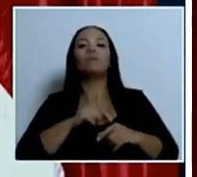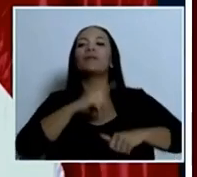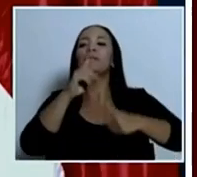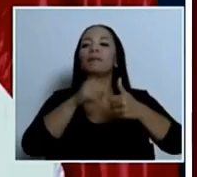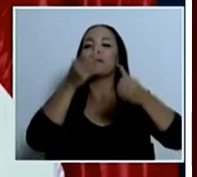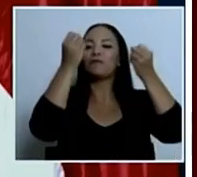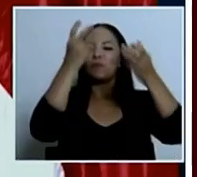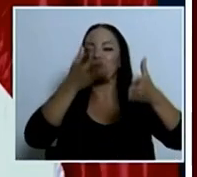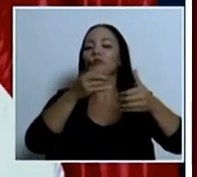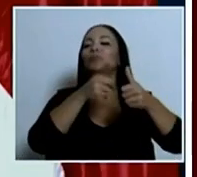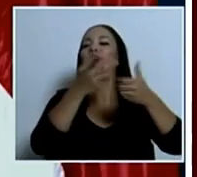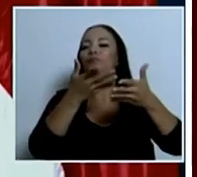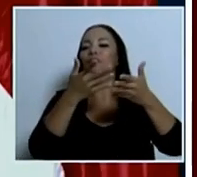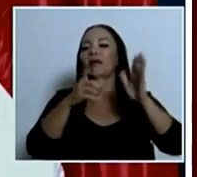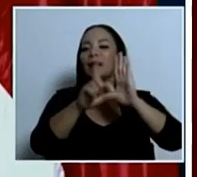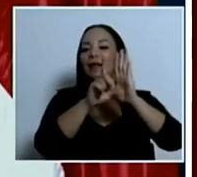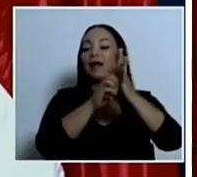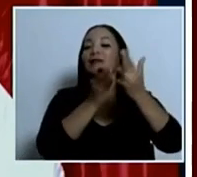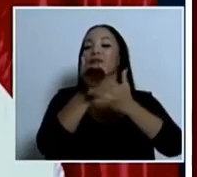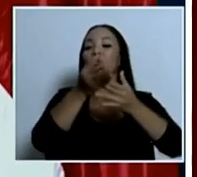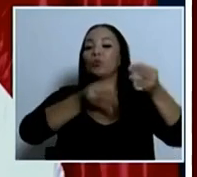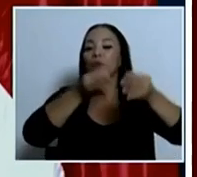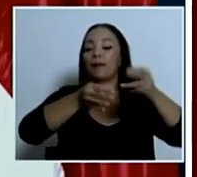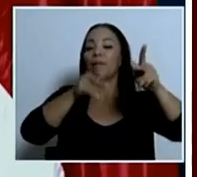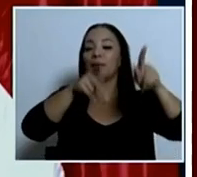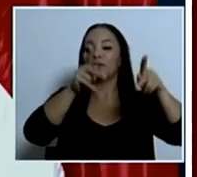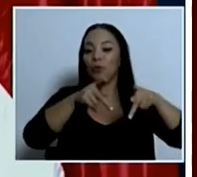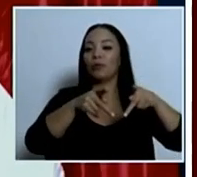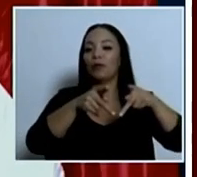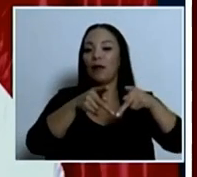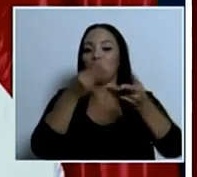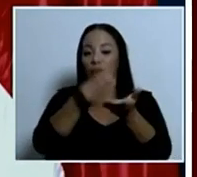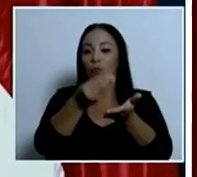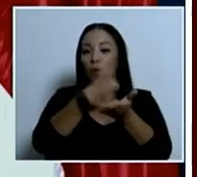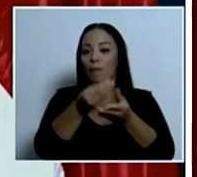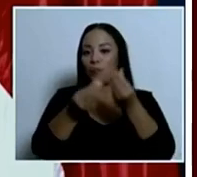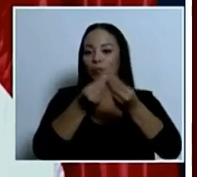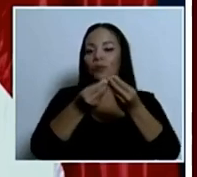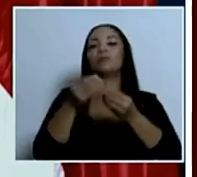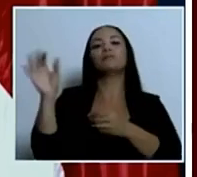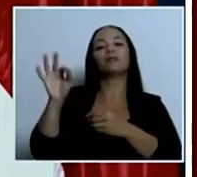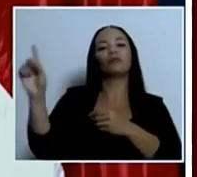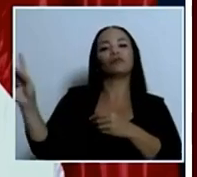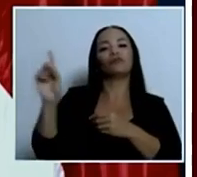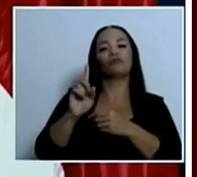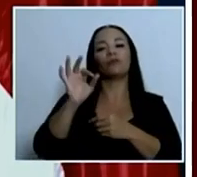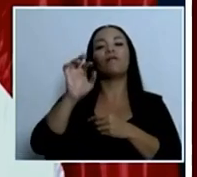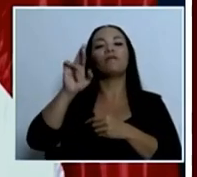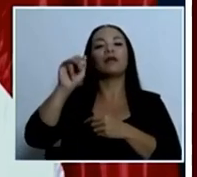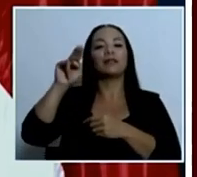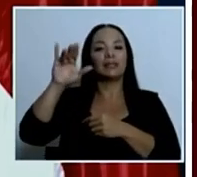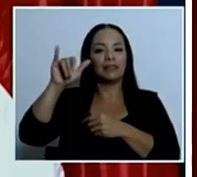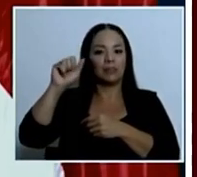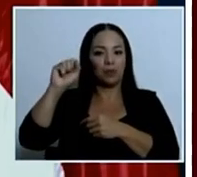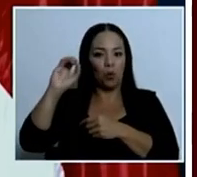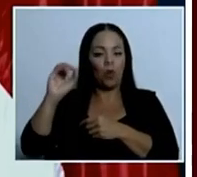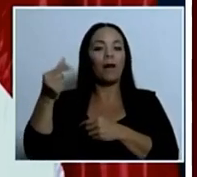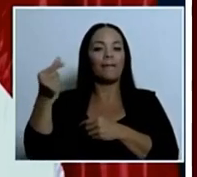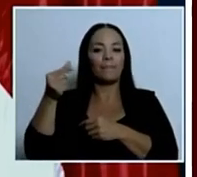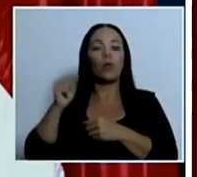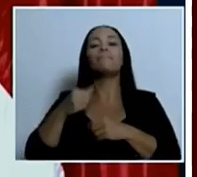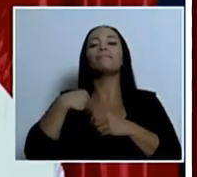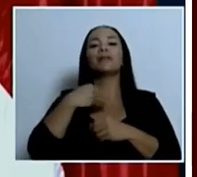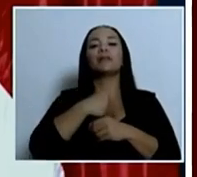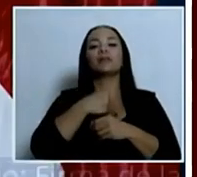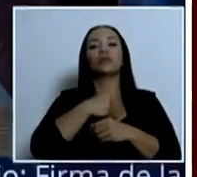sobre la firma de la Ley de Acceso a la Justicia para la Persona Consumidora. Invitamos a pasar al frente al señor Francisco Gamboa Soto, ministro de Economía, Industria